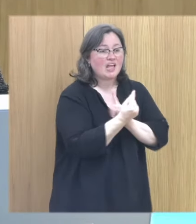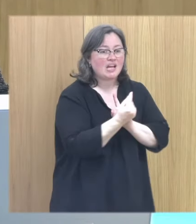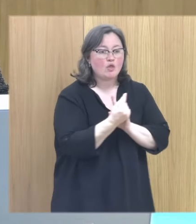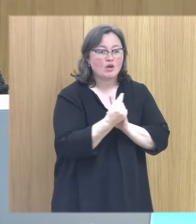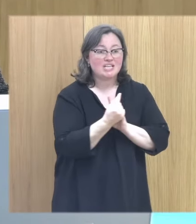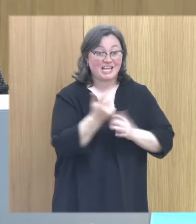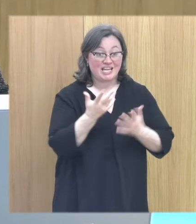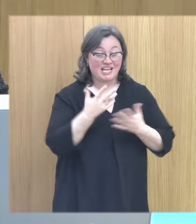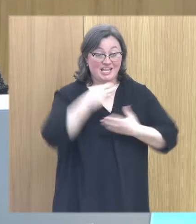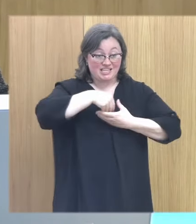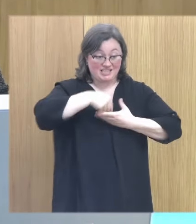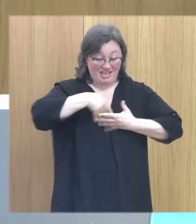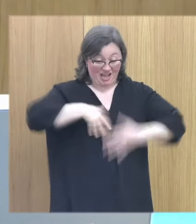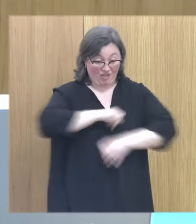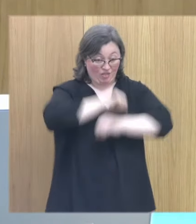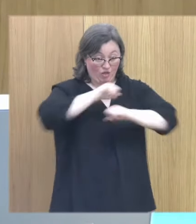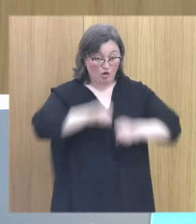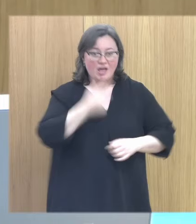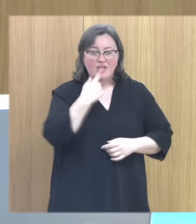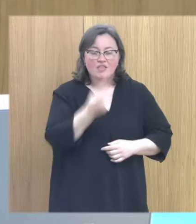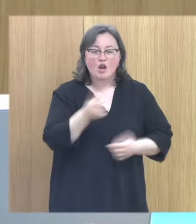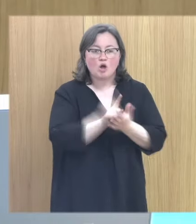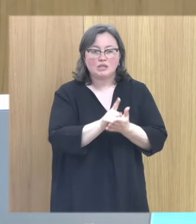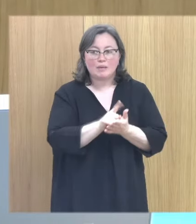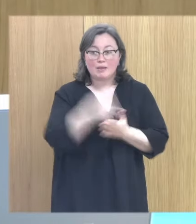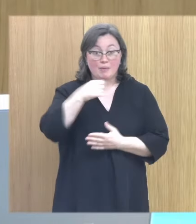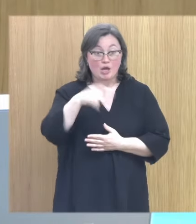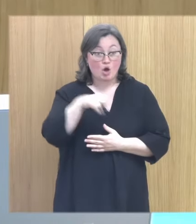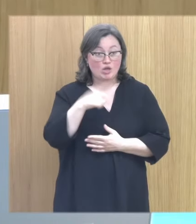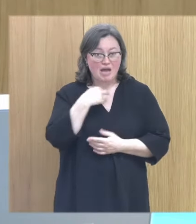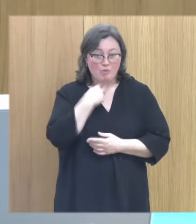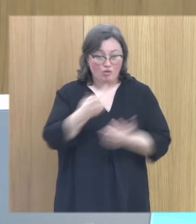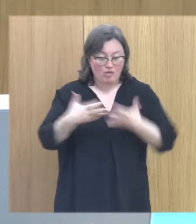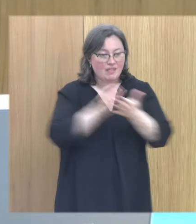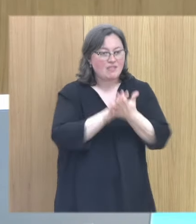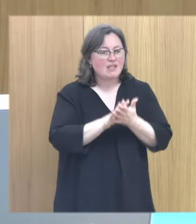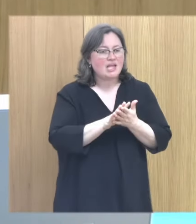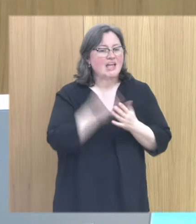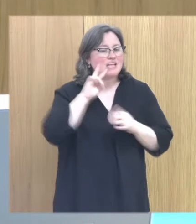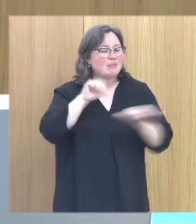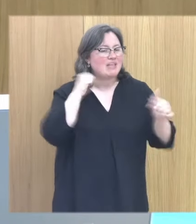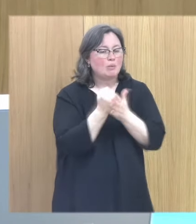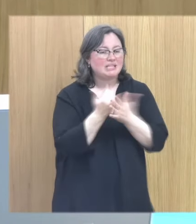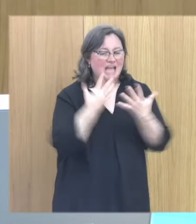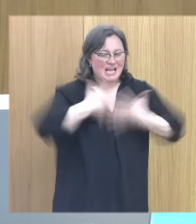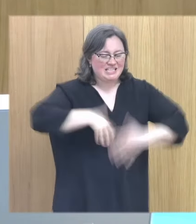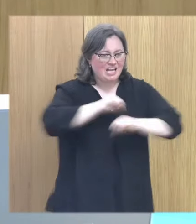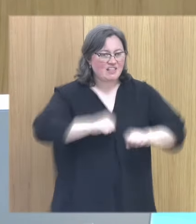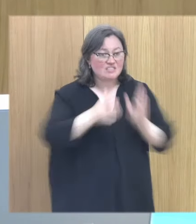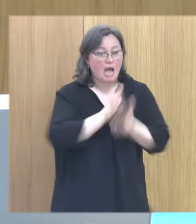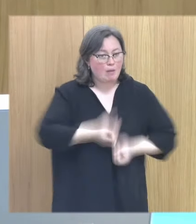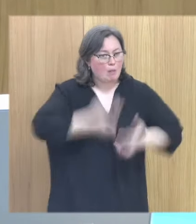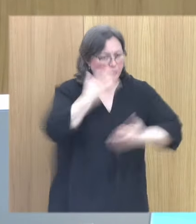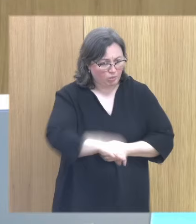integración y voy a utilizar de nuevo a Begoña Begoña dice para tener una experiencia traumática integrada tienes que poder hablar